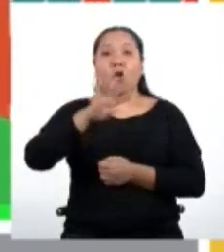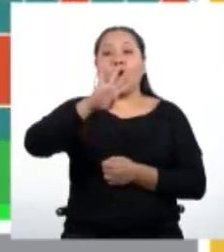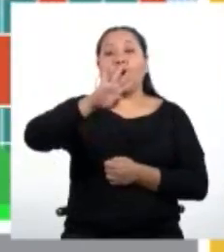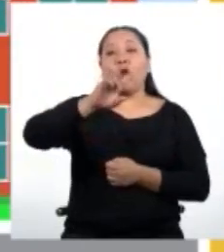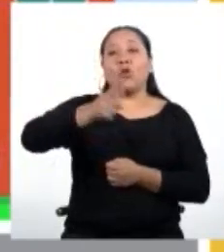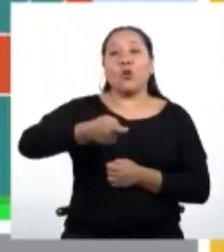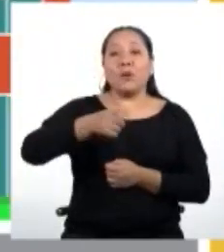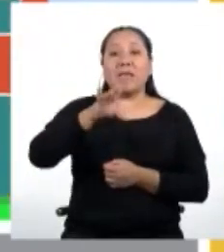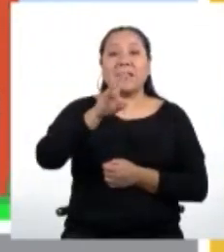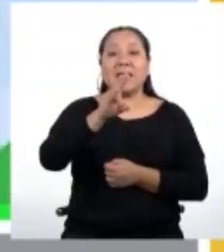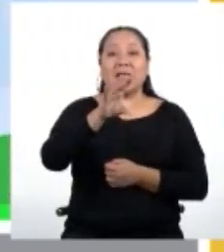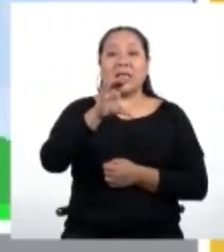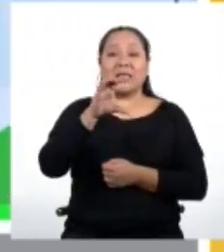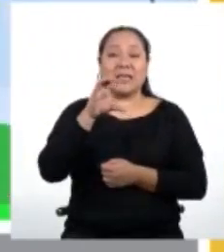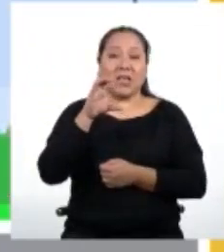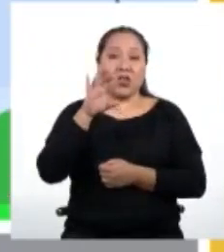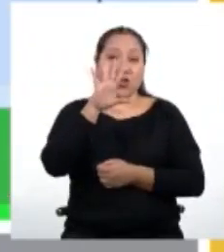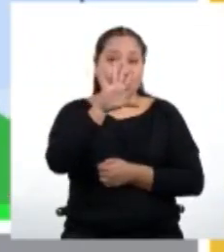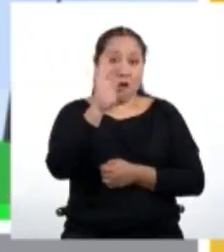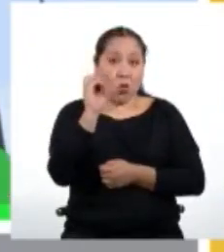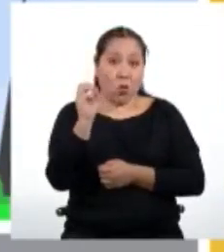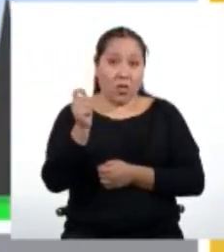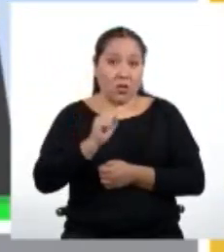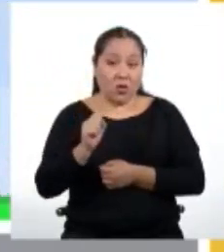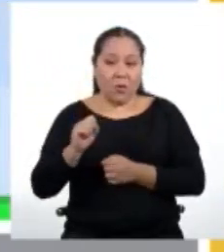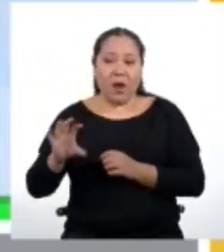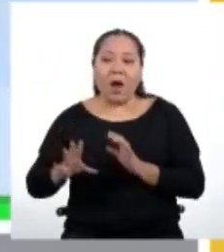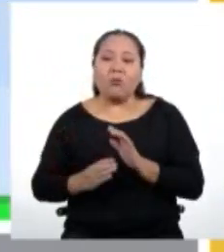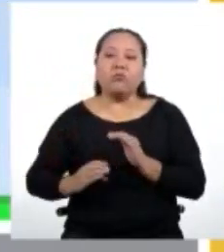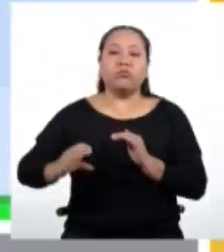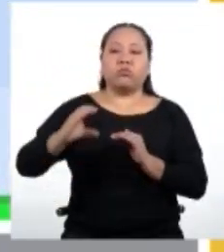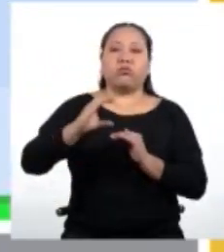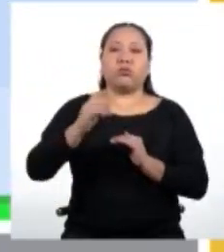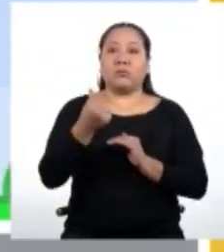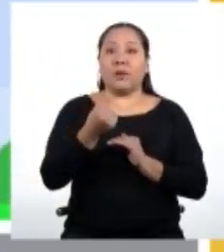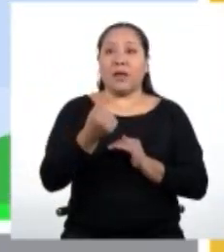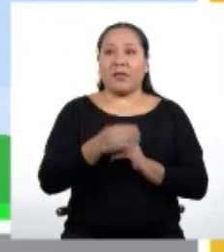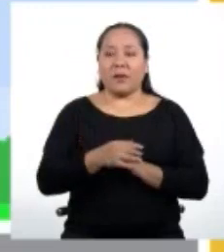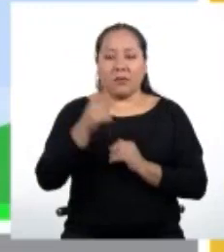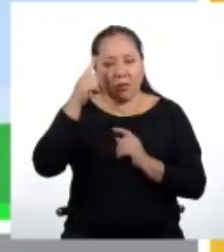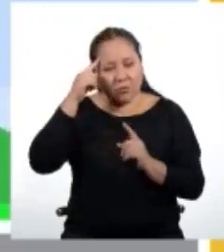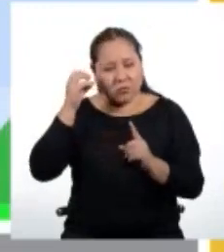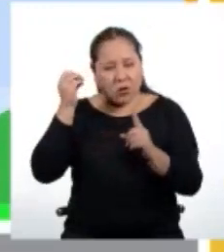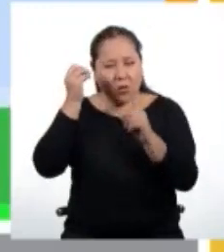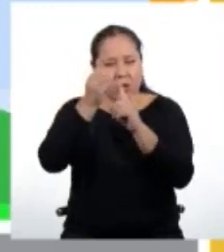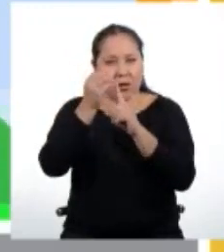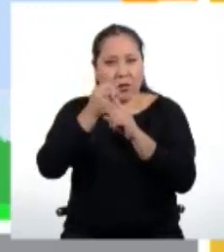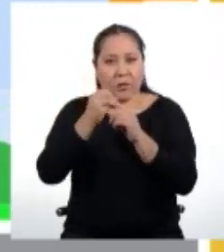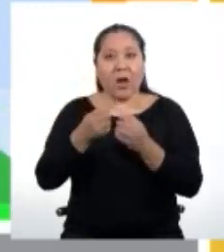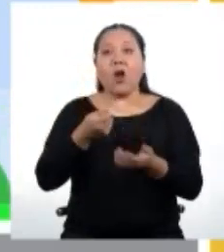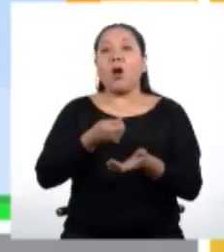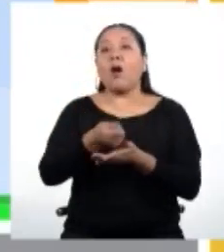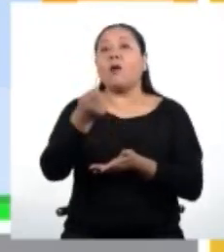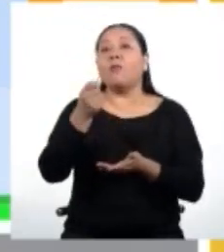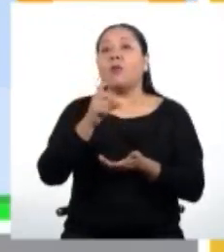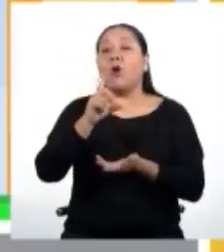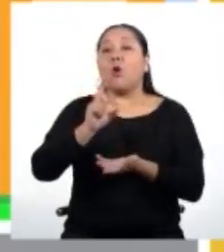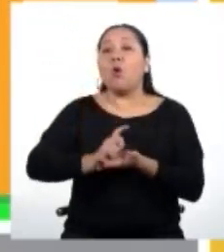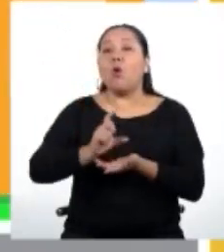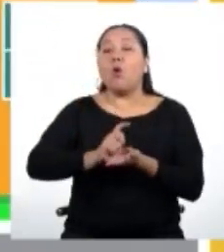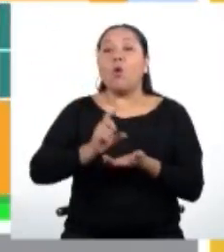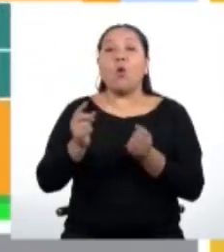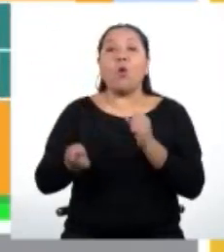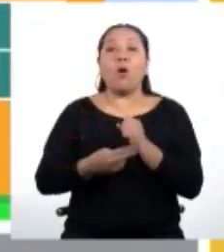.750 soles. Esto para aumentar sus ganancias. Para lograr esta meta de obtener 4.750 soles